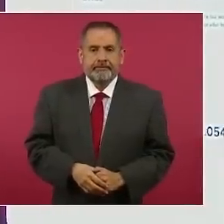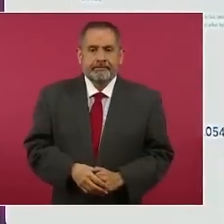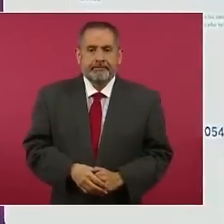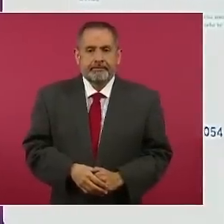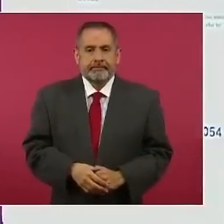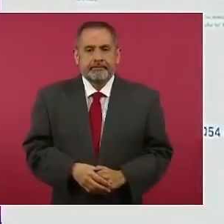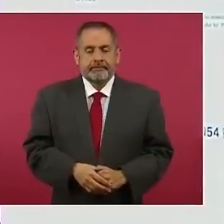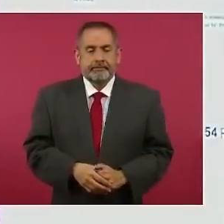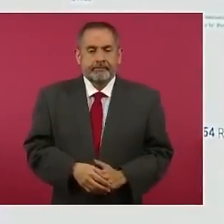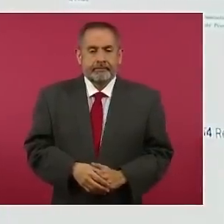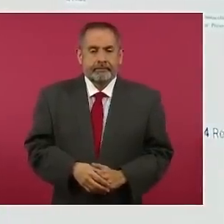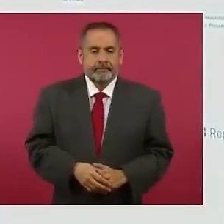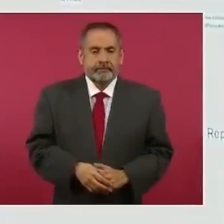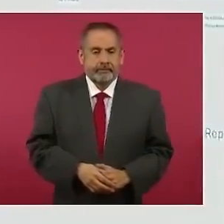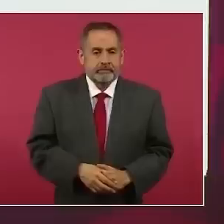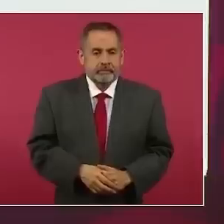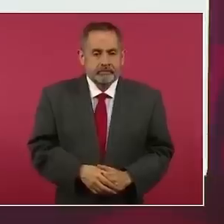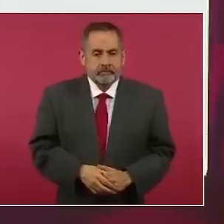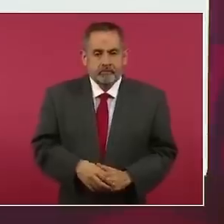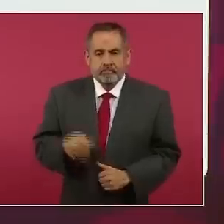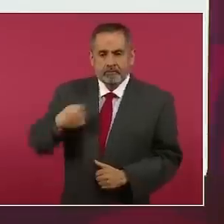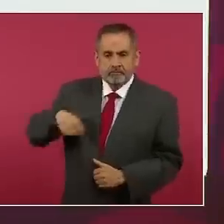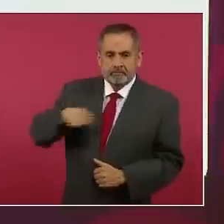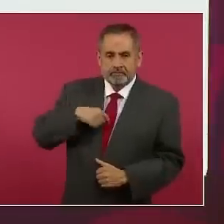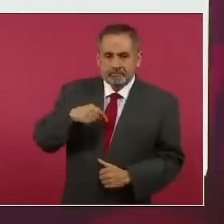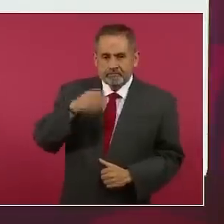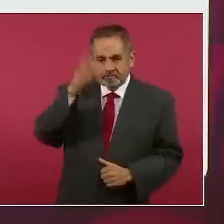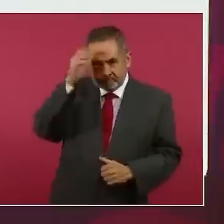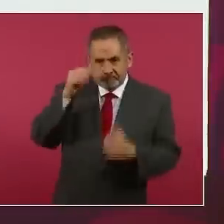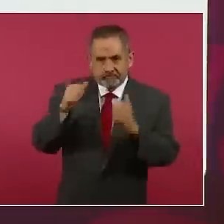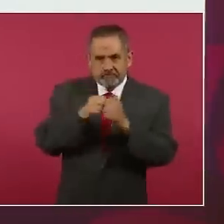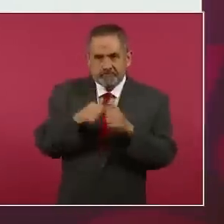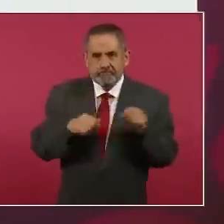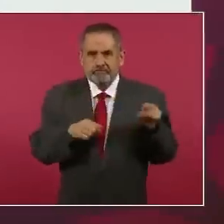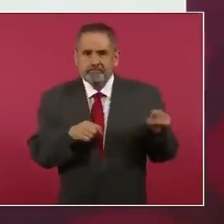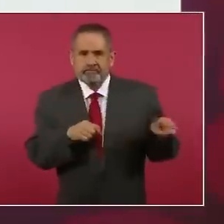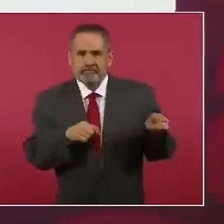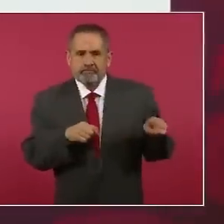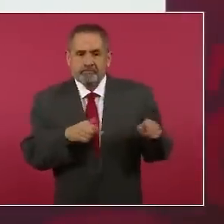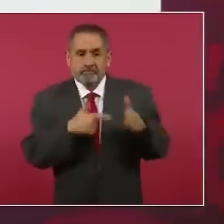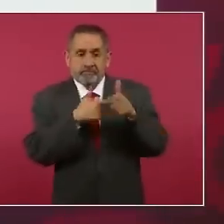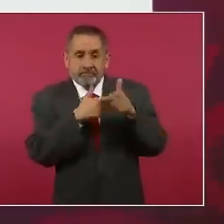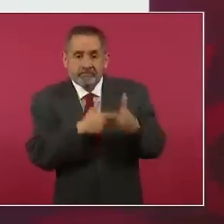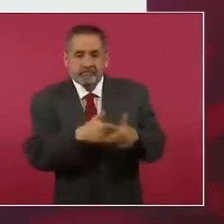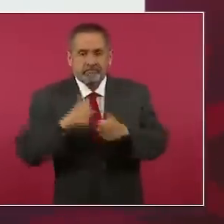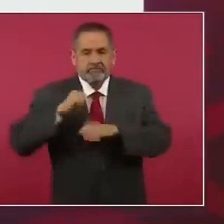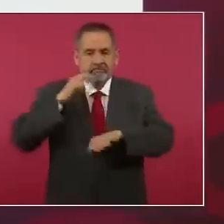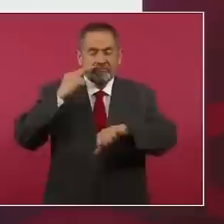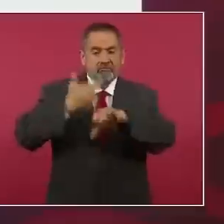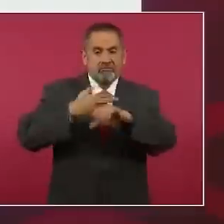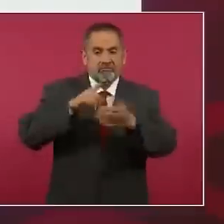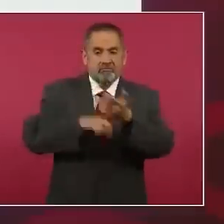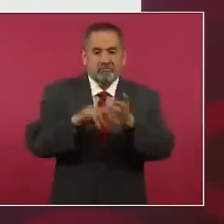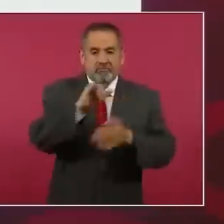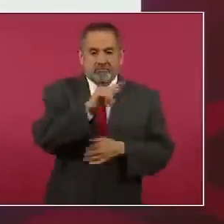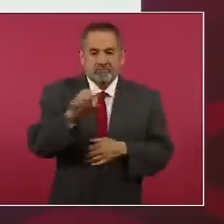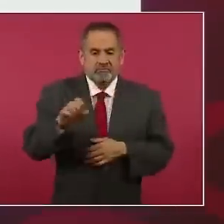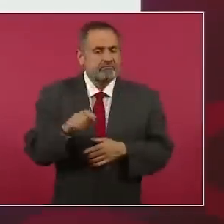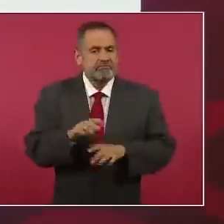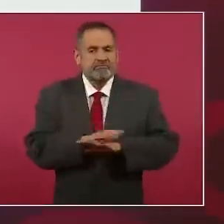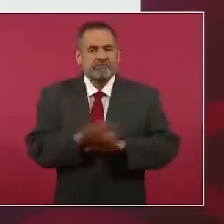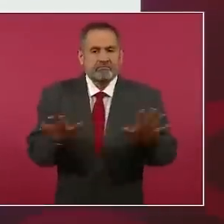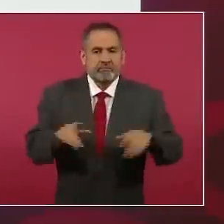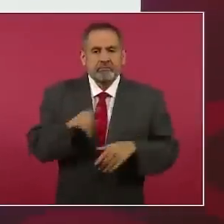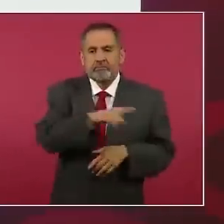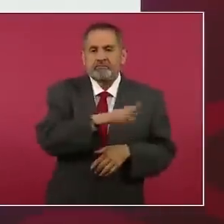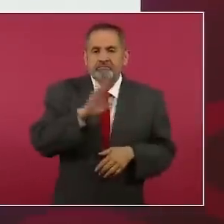Ahora, los maestros nos oponíamos a que Miguel Ángel Yunes continuara como titular del Issste, dadas las